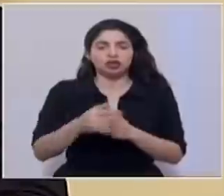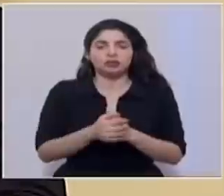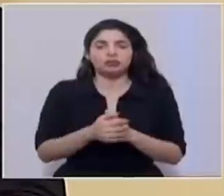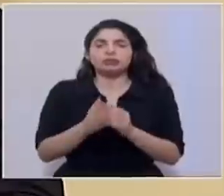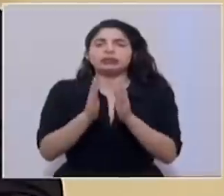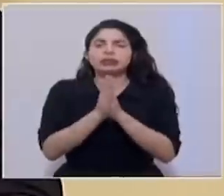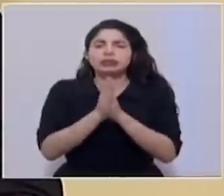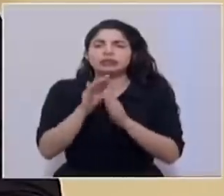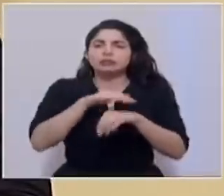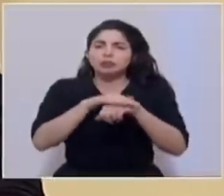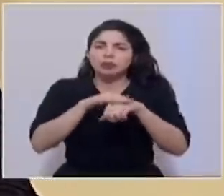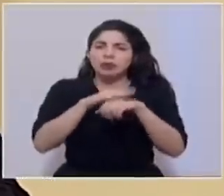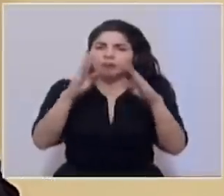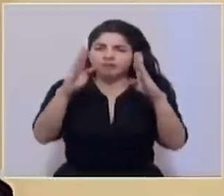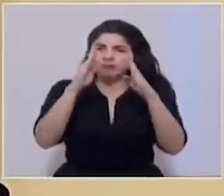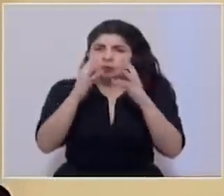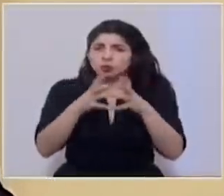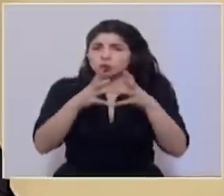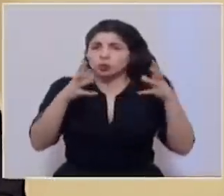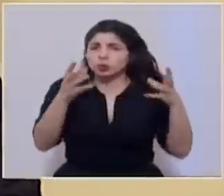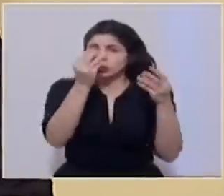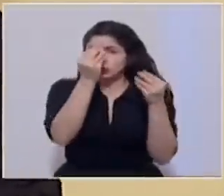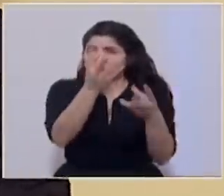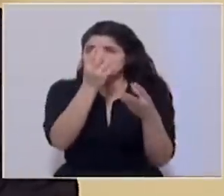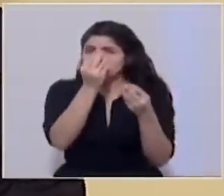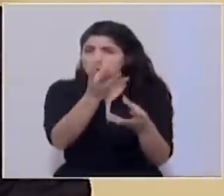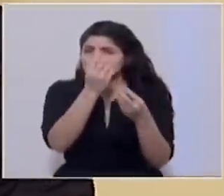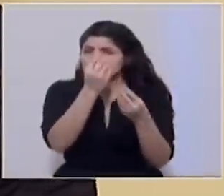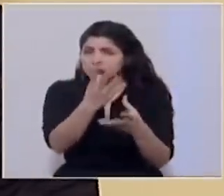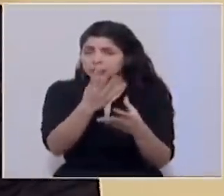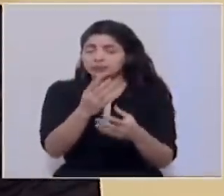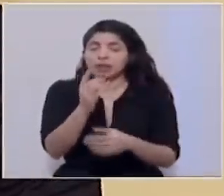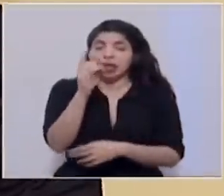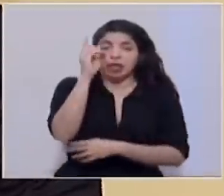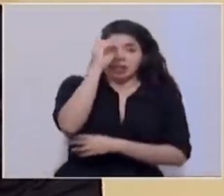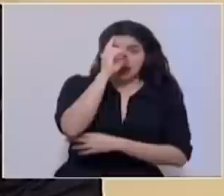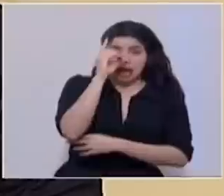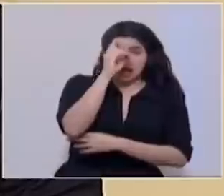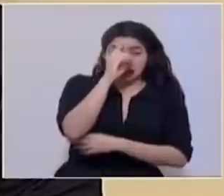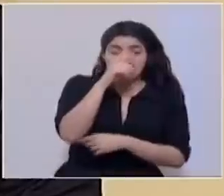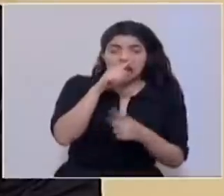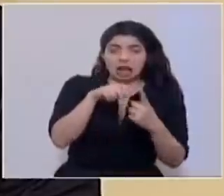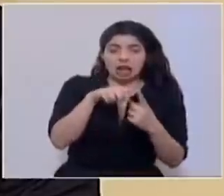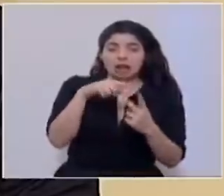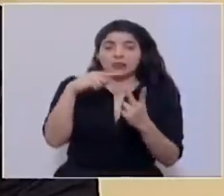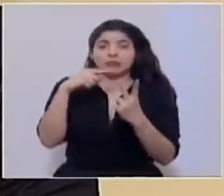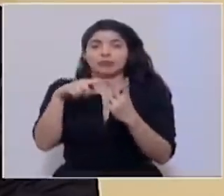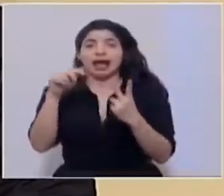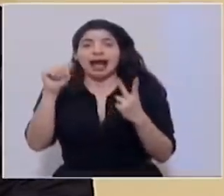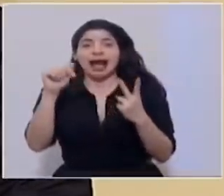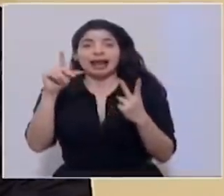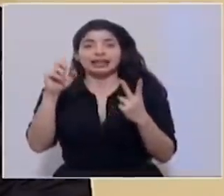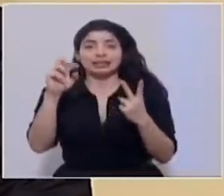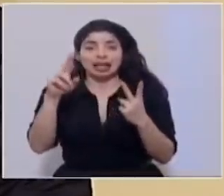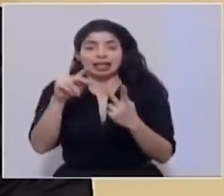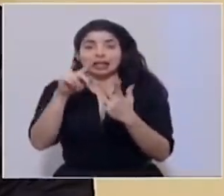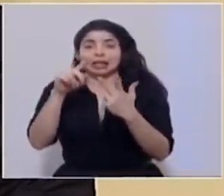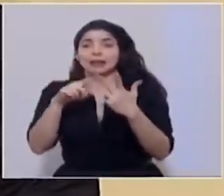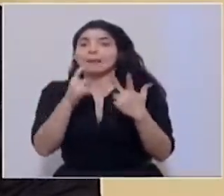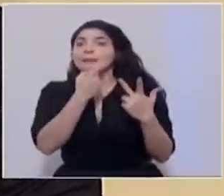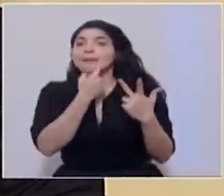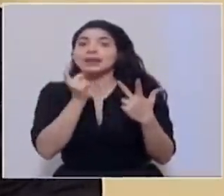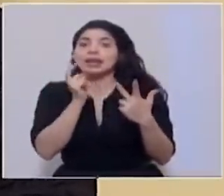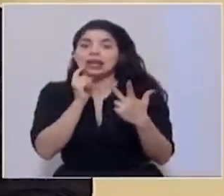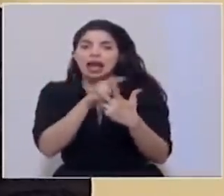bastante atención, hay bastante información que dar y que tanto don Daniel como don Alexander y doña Pilar